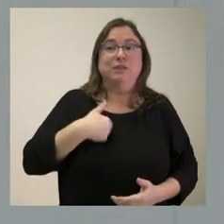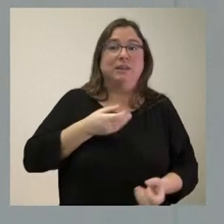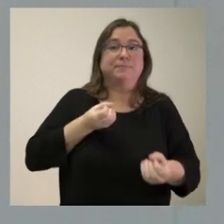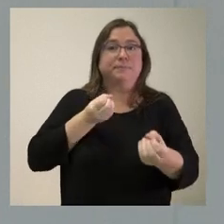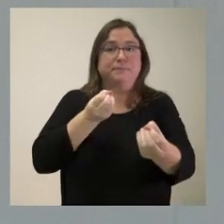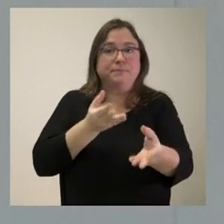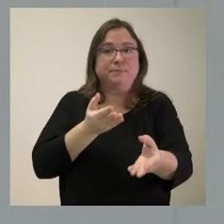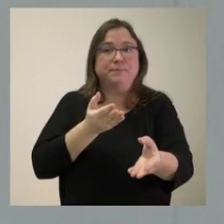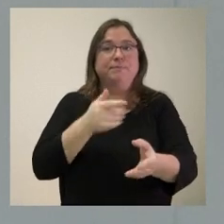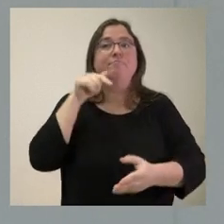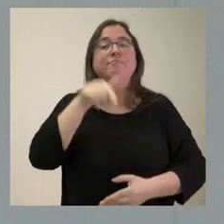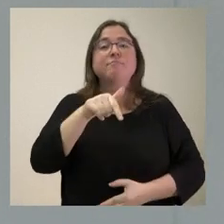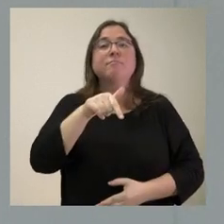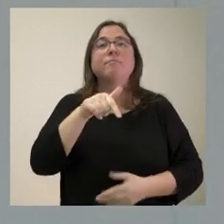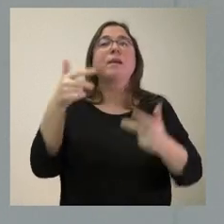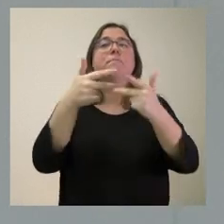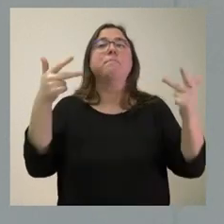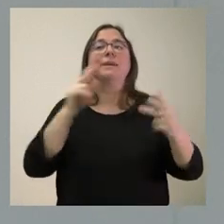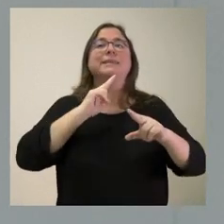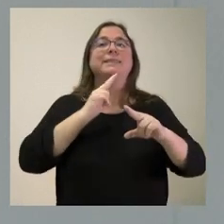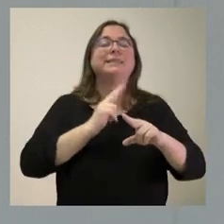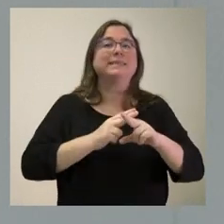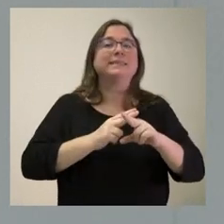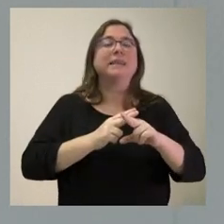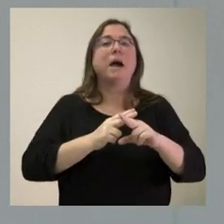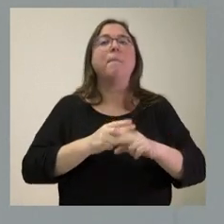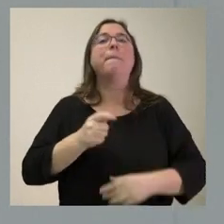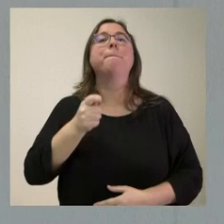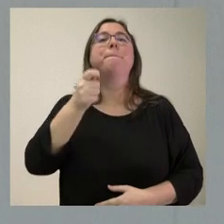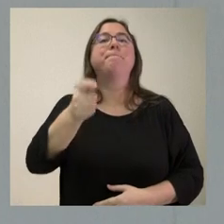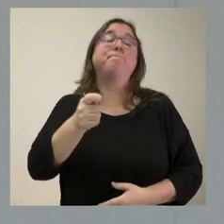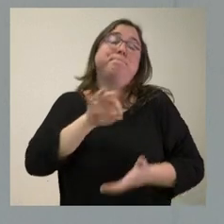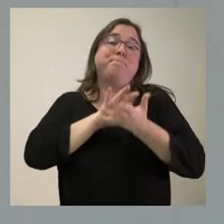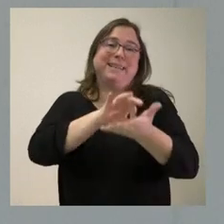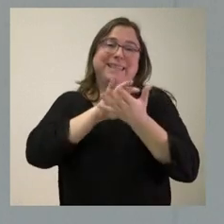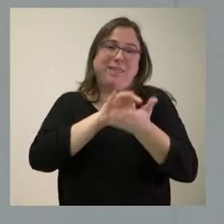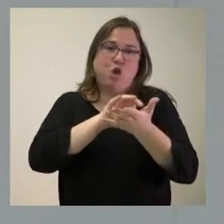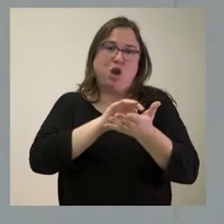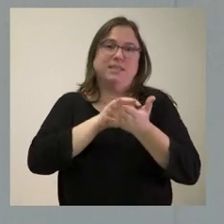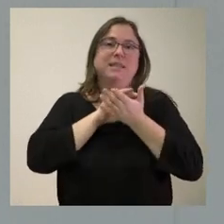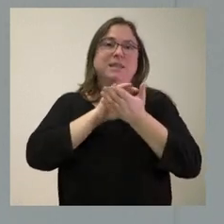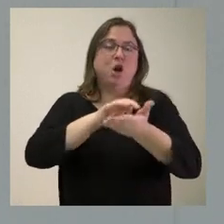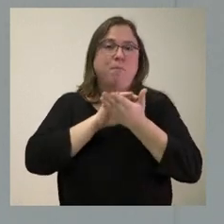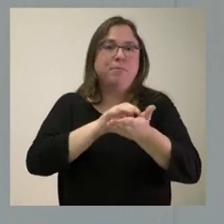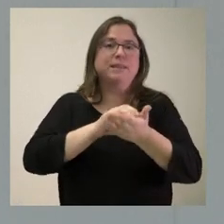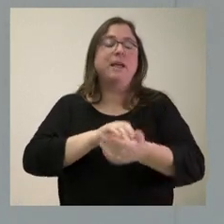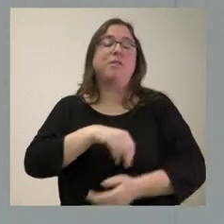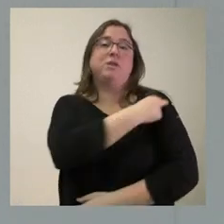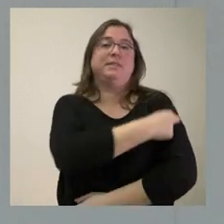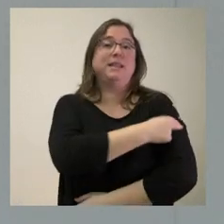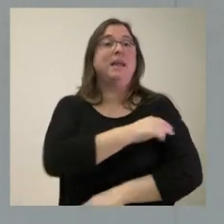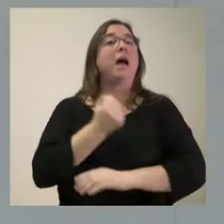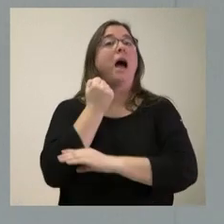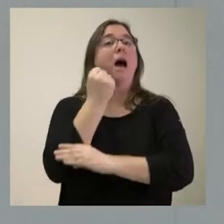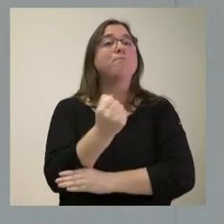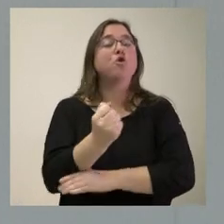en esta rueda de prensa, prestaciones sanitarias en favor de las mujeres embarazadas, de